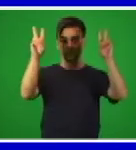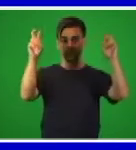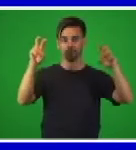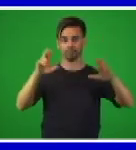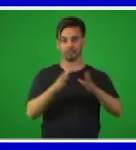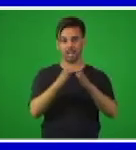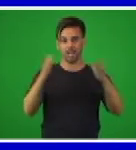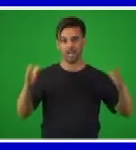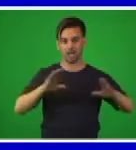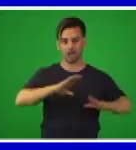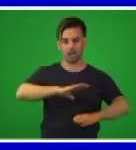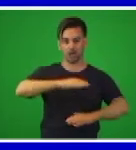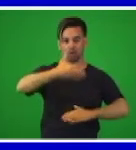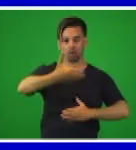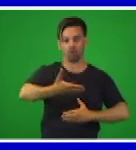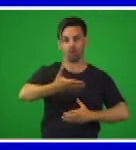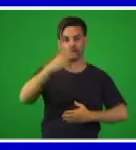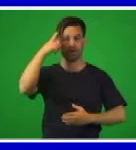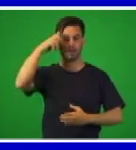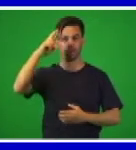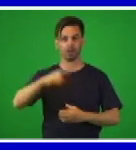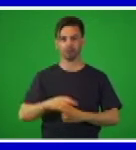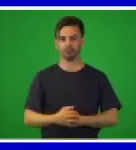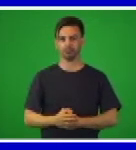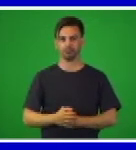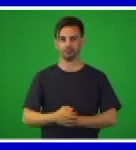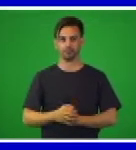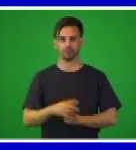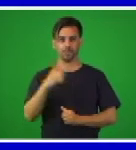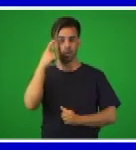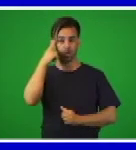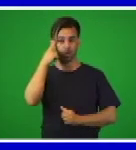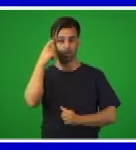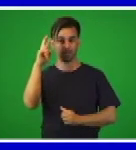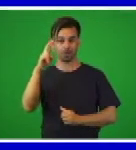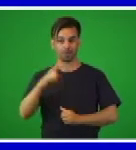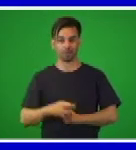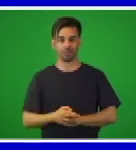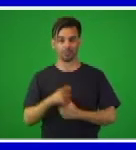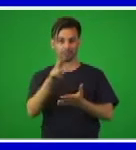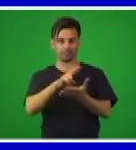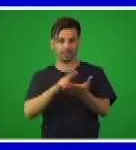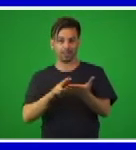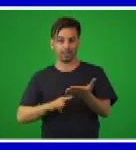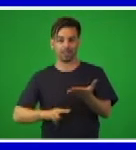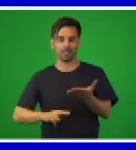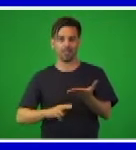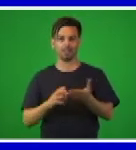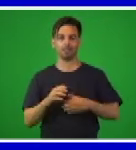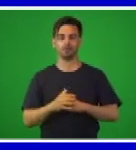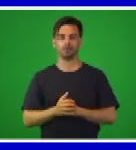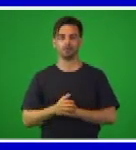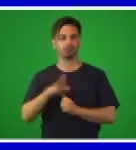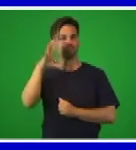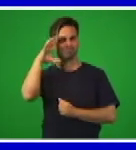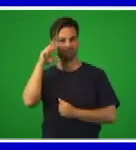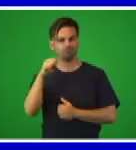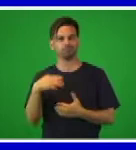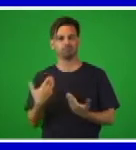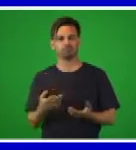lo estamos recordando. ¿Ustedes leyeron esa lectura? Sí, estamos conscientes que la leyeron y que aparece en la página